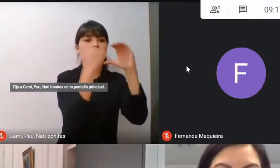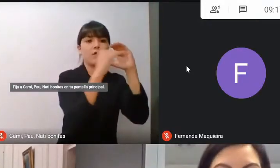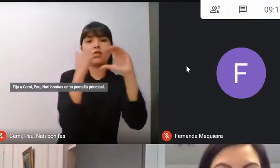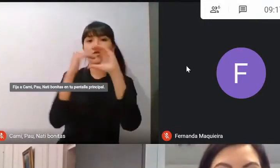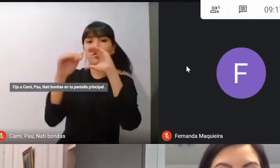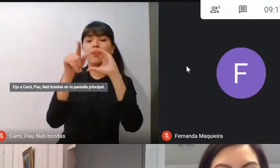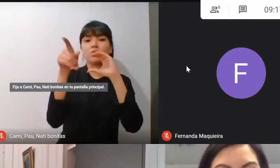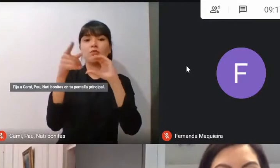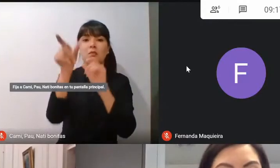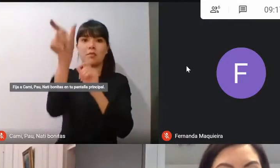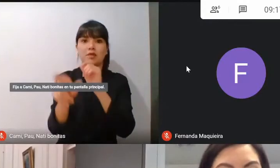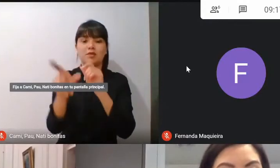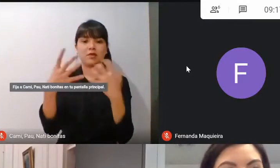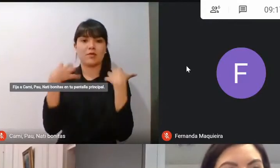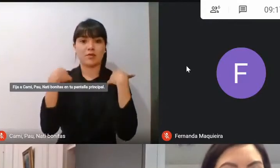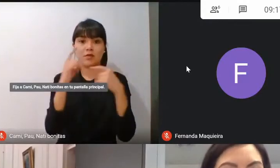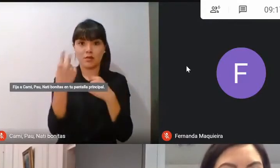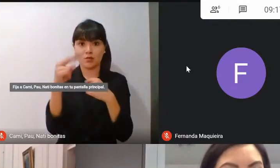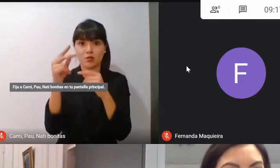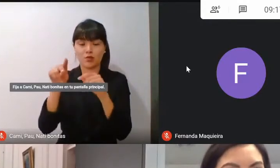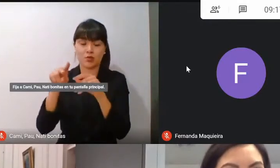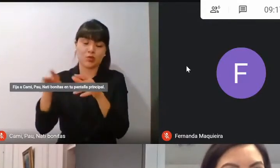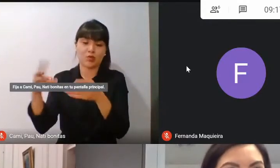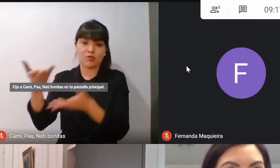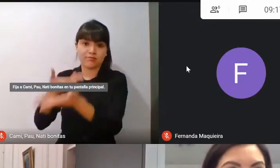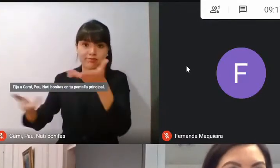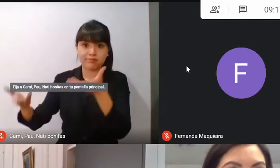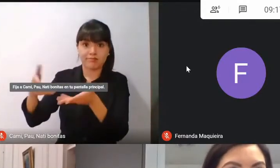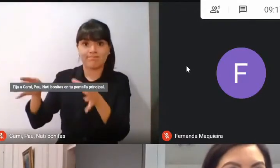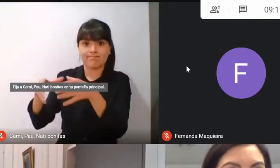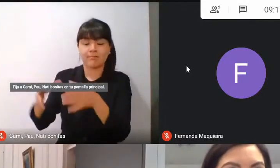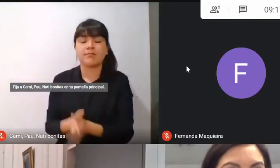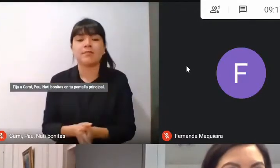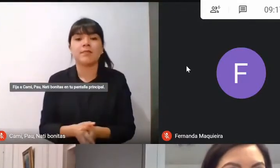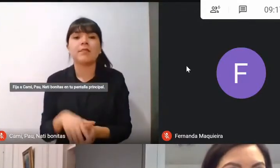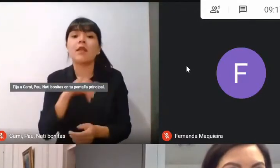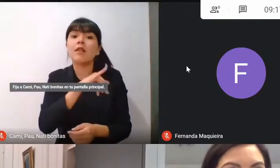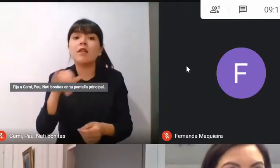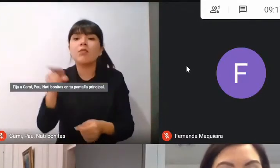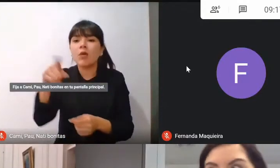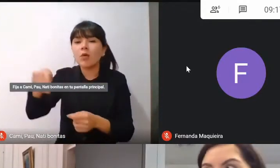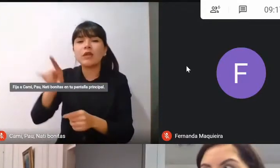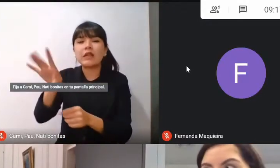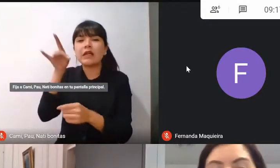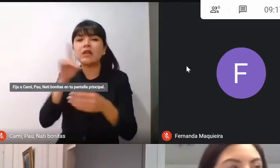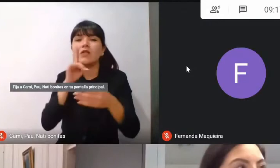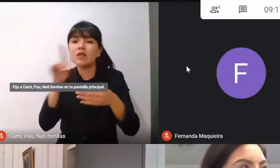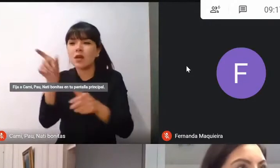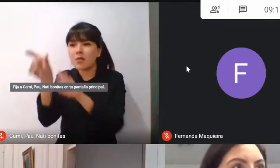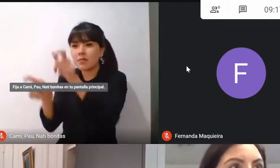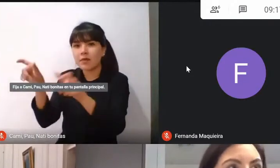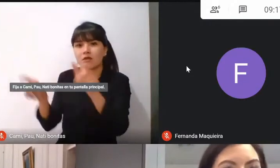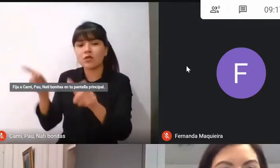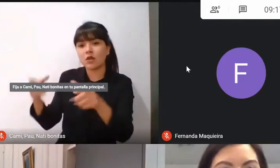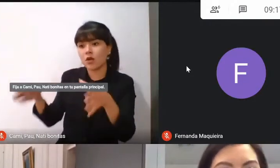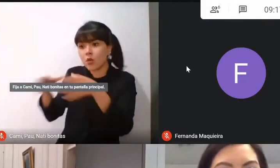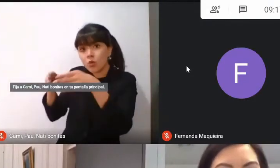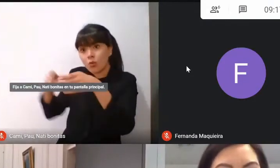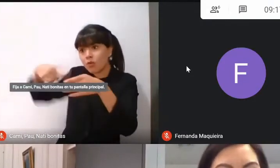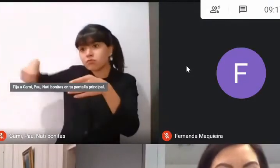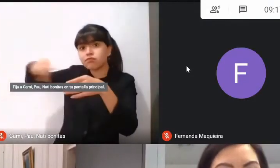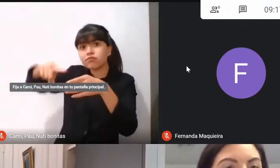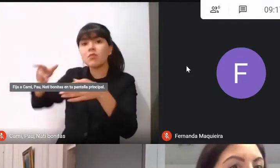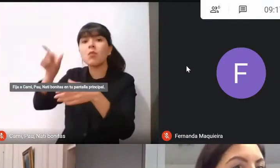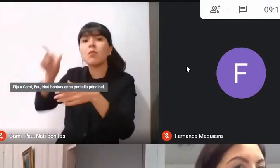Dentro de cada mesa ustedes deben elegir un secretario quien se va a encargar de tomar las notas respectivas para registrarlas en la planilla.